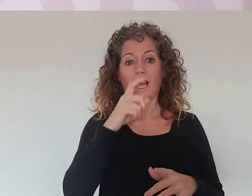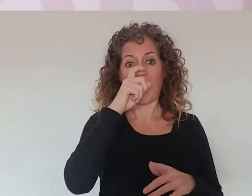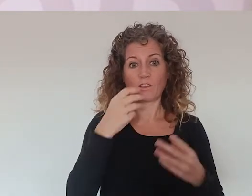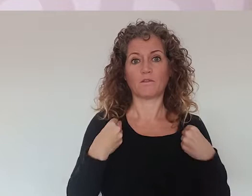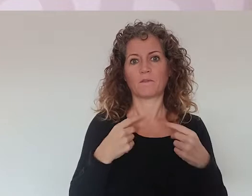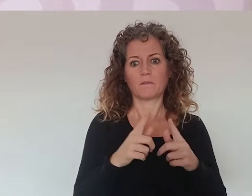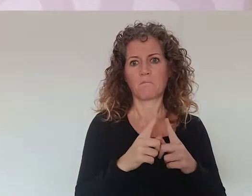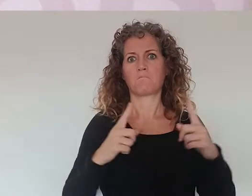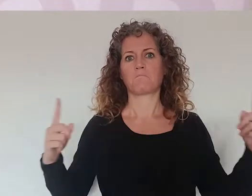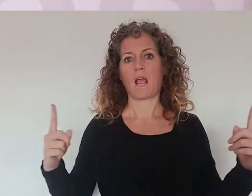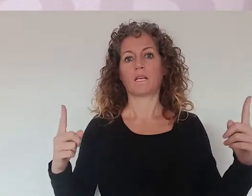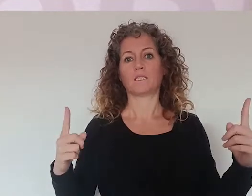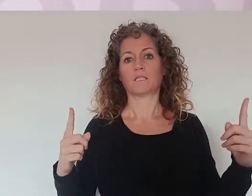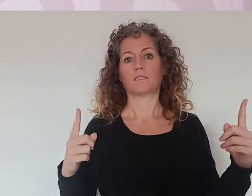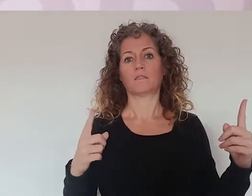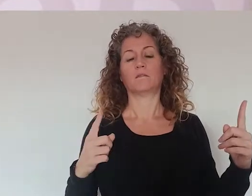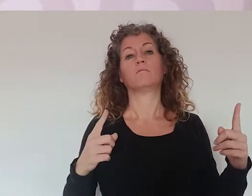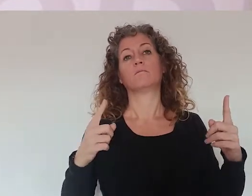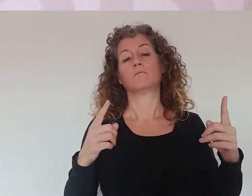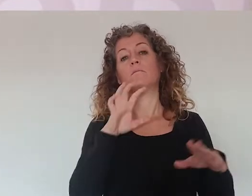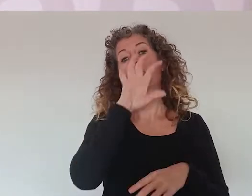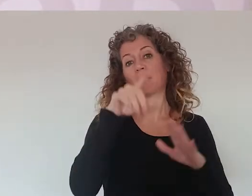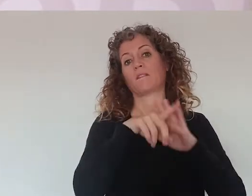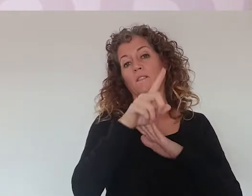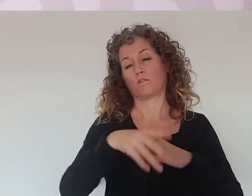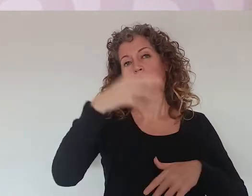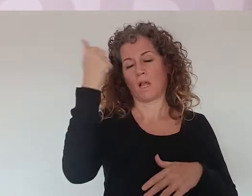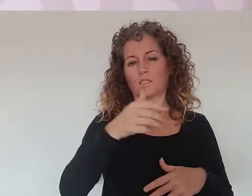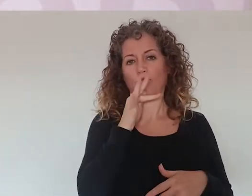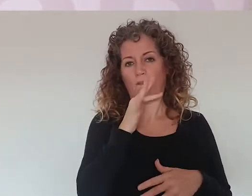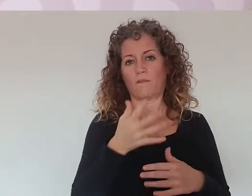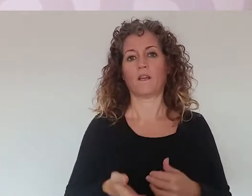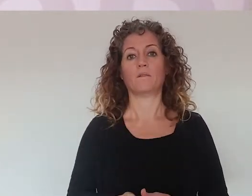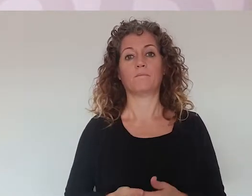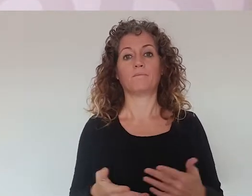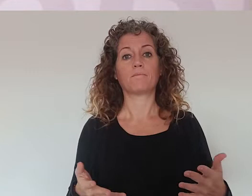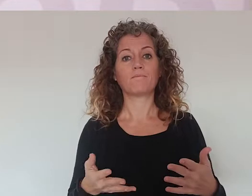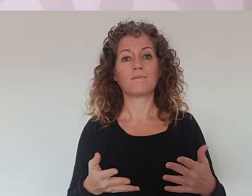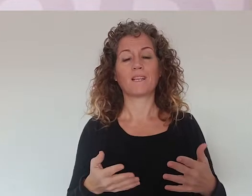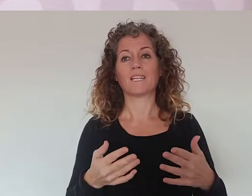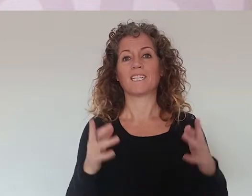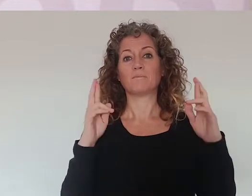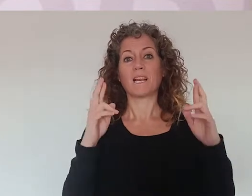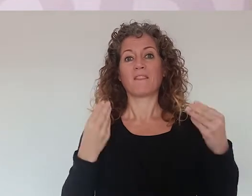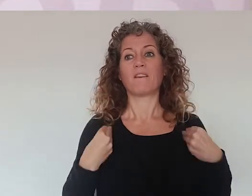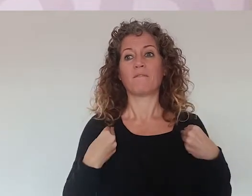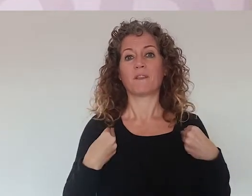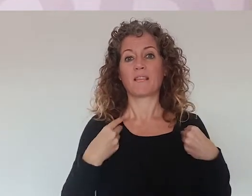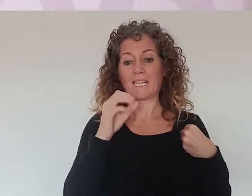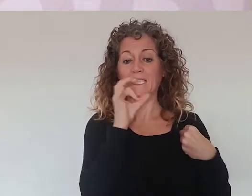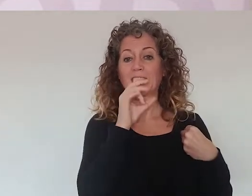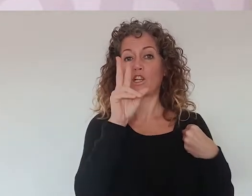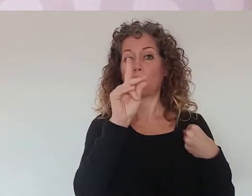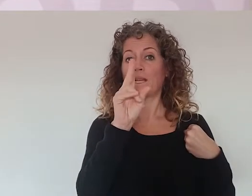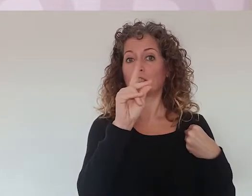apasionante en los países sobre todo desarrollados. Las expectativas de vida van a llegar a los 100